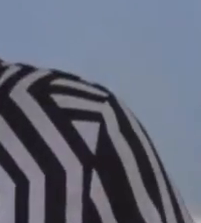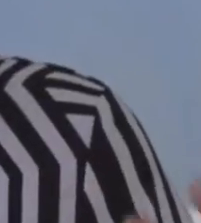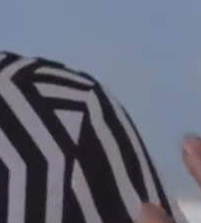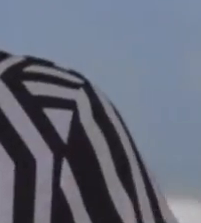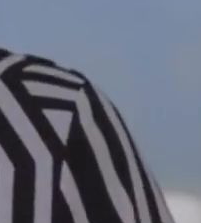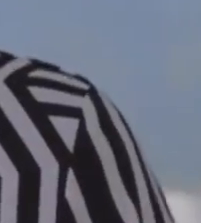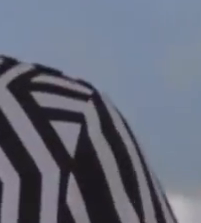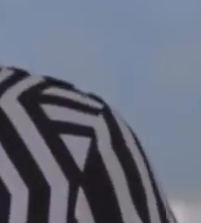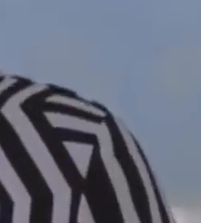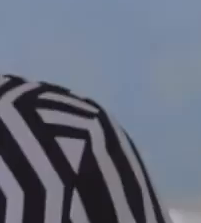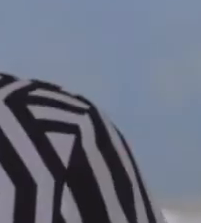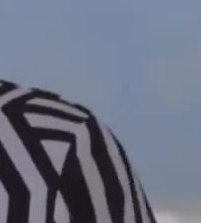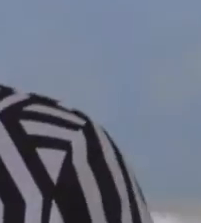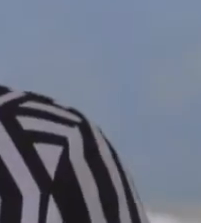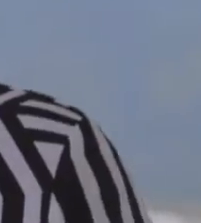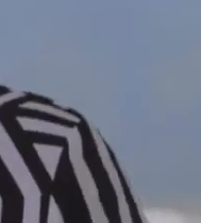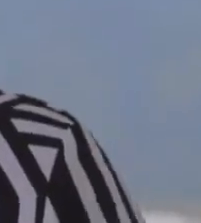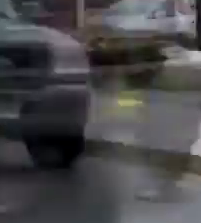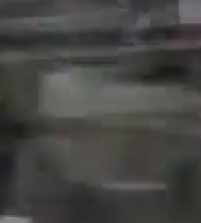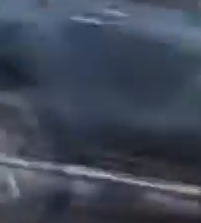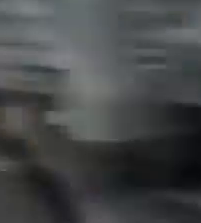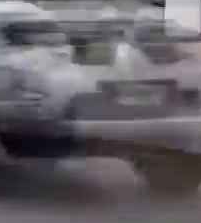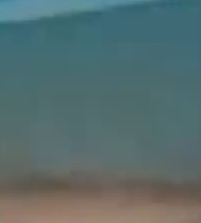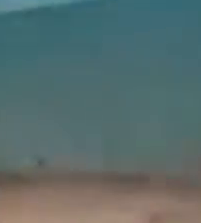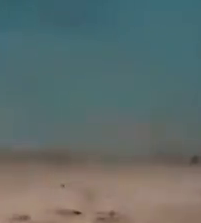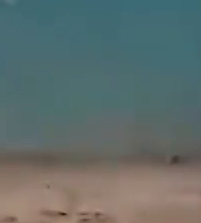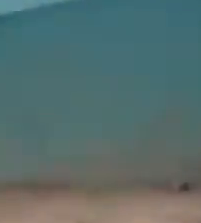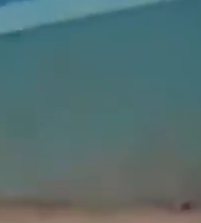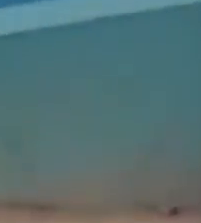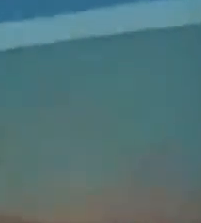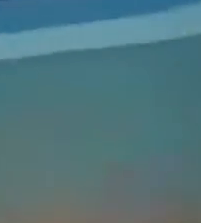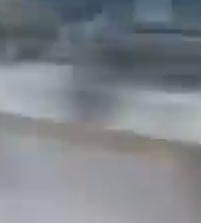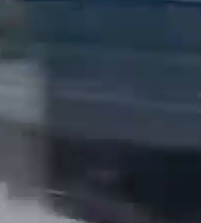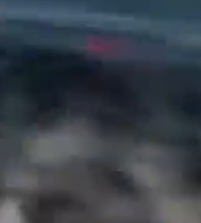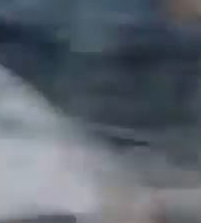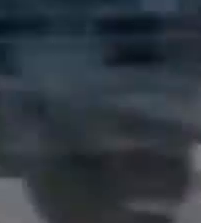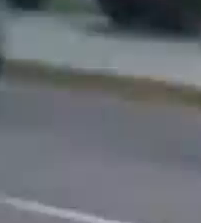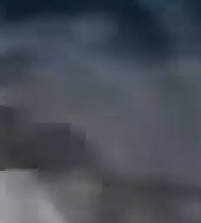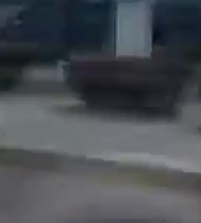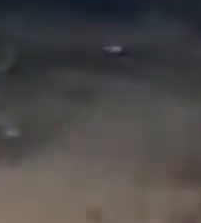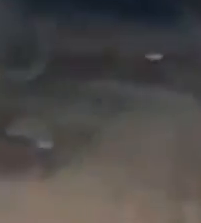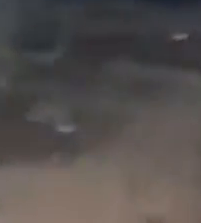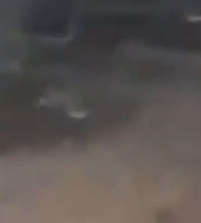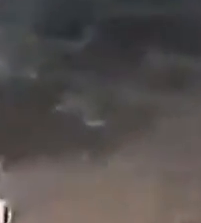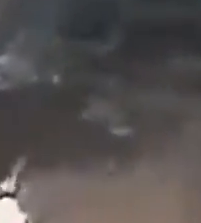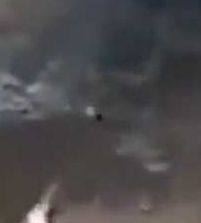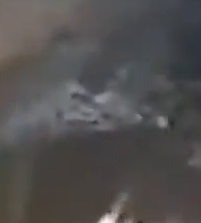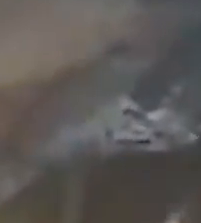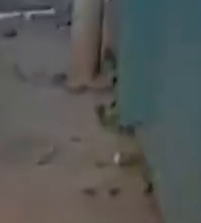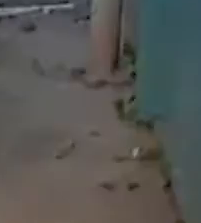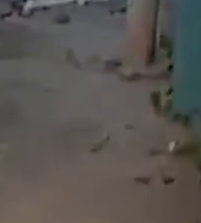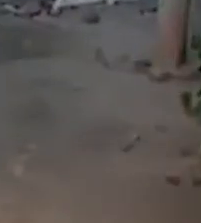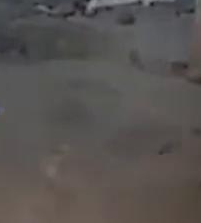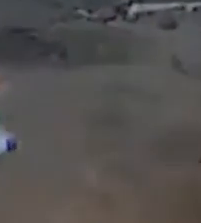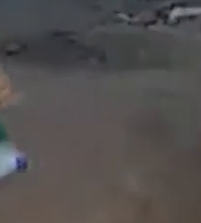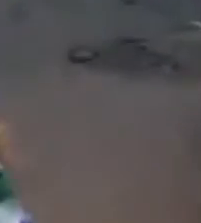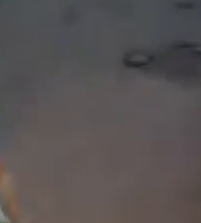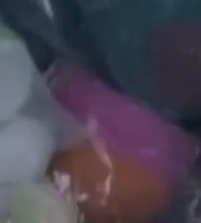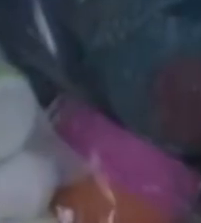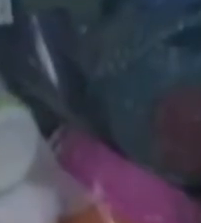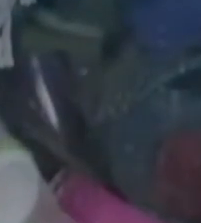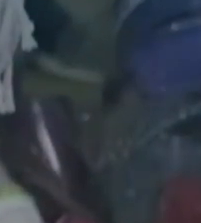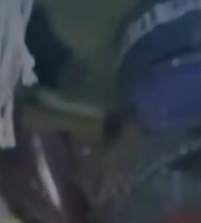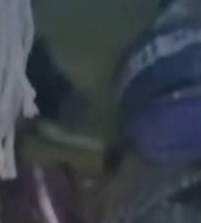bendición. estábamos tres meses durmiendo en el suelo. Consiste en camas, en estufas, en trastes de la cocina, artículos para